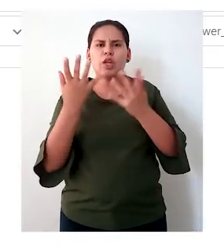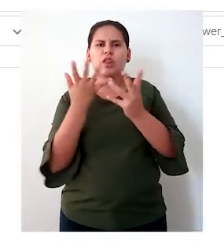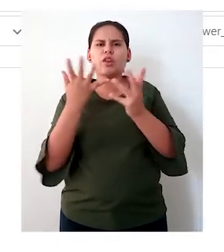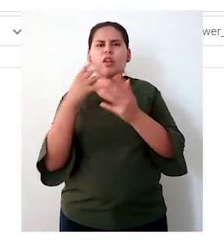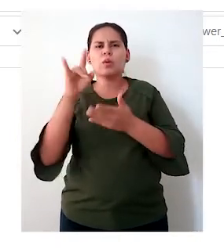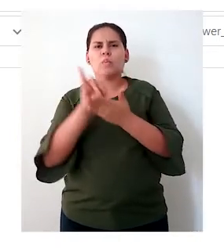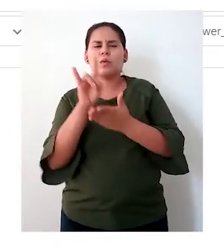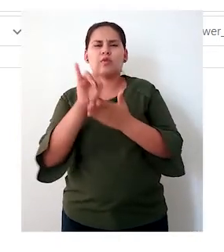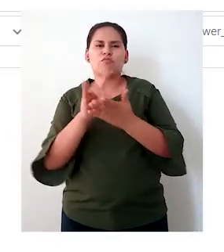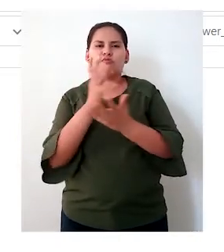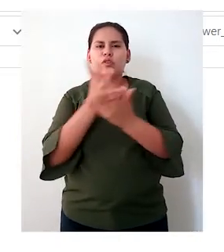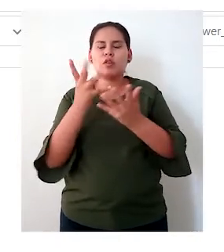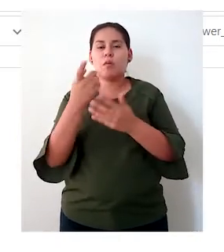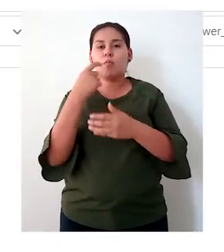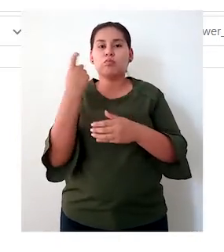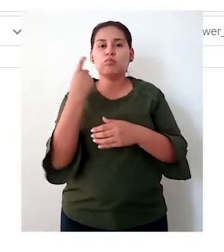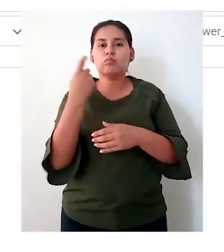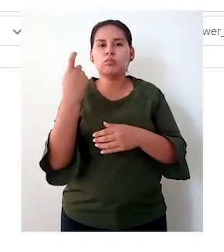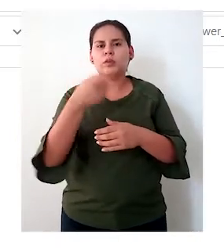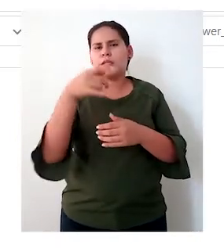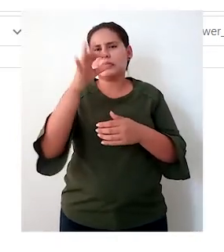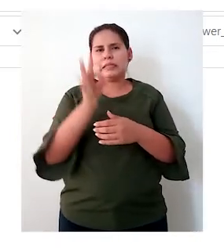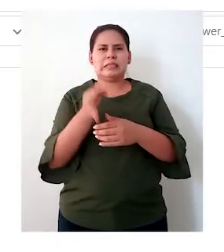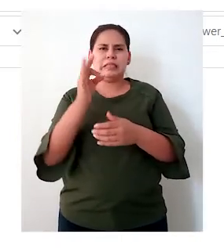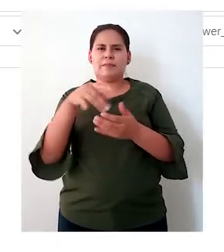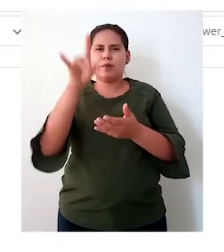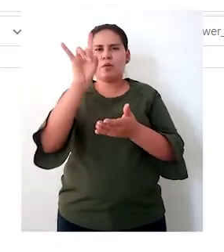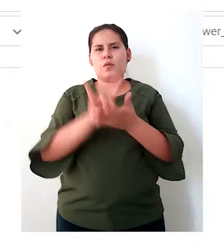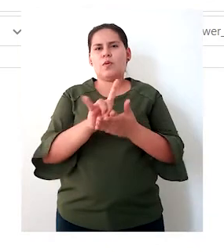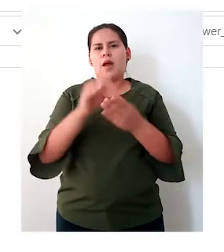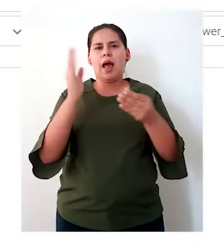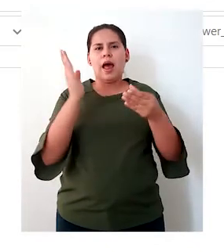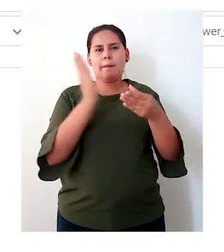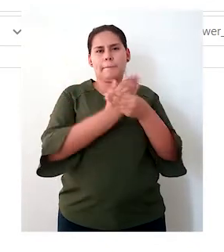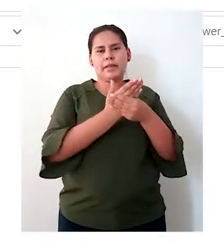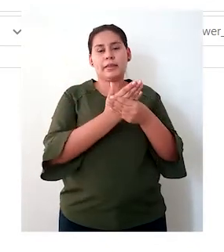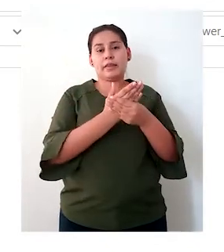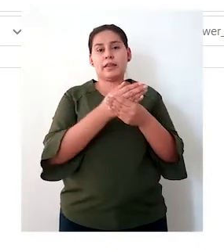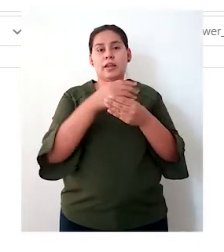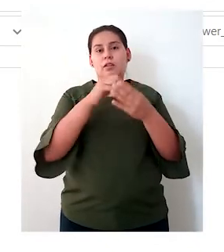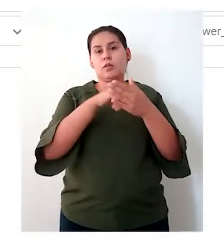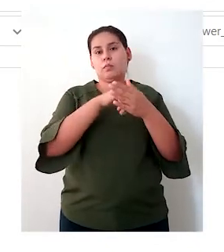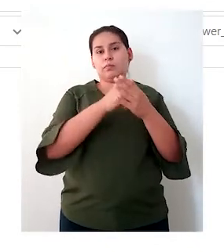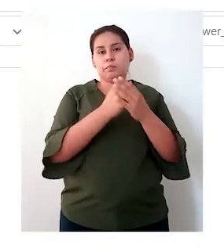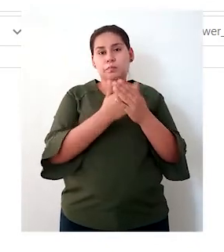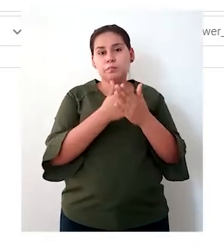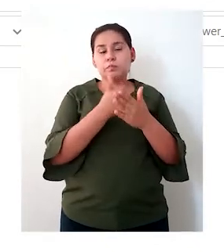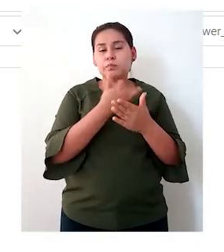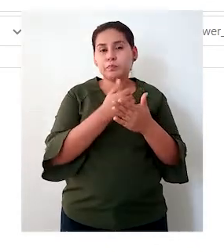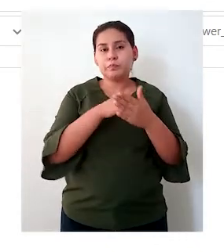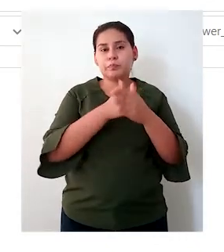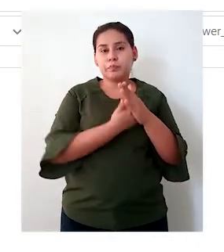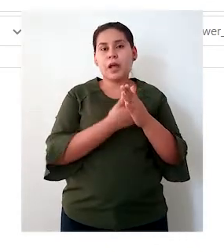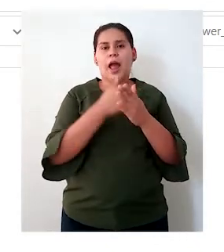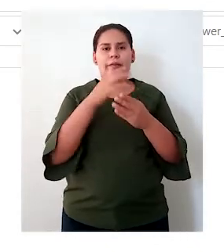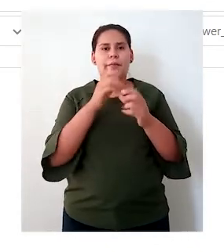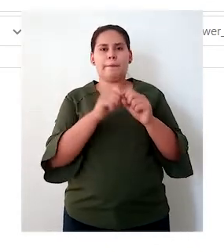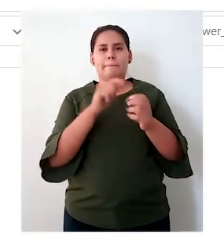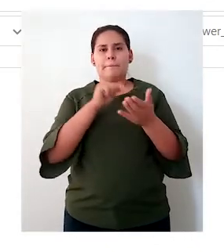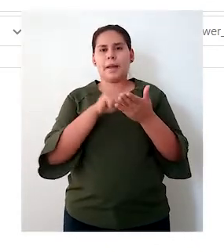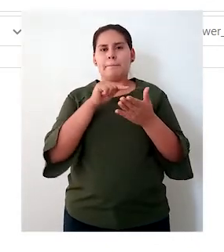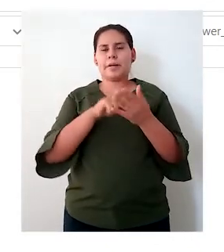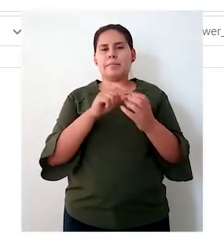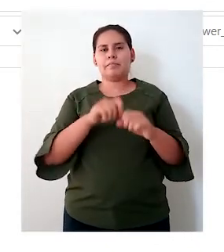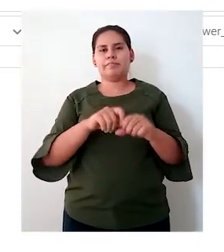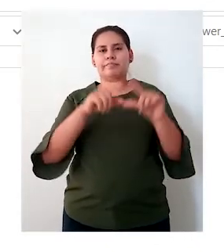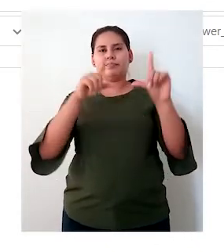descarga. Generalmente lo que él hace es descargar una carpeta, la descomprimimos y en este caso no nos